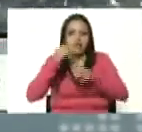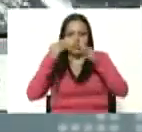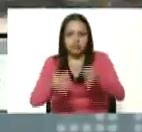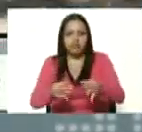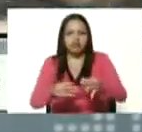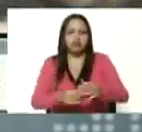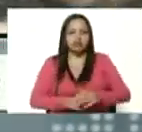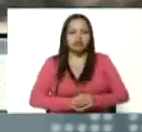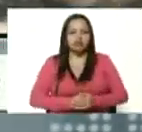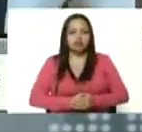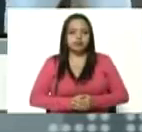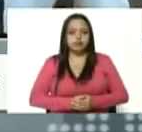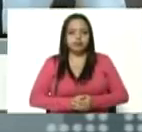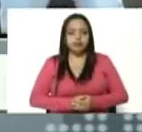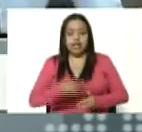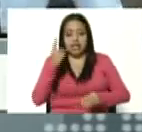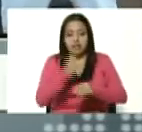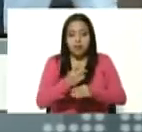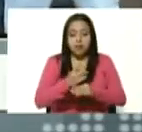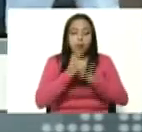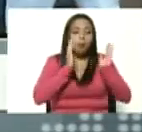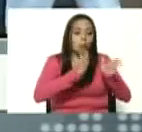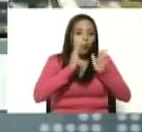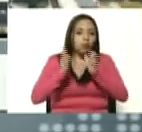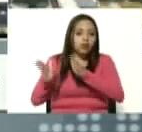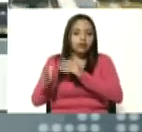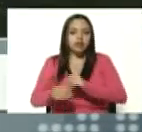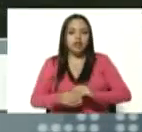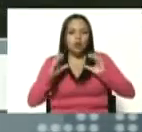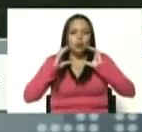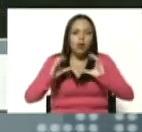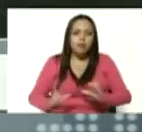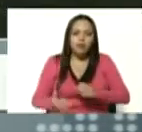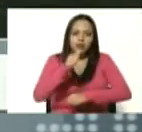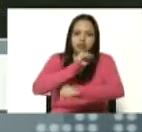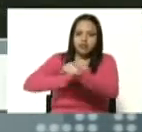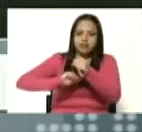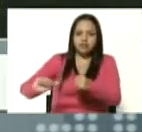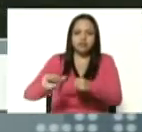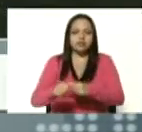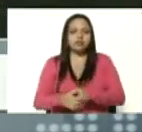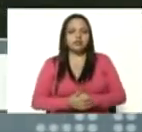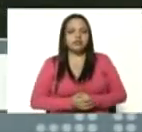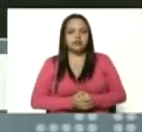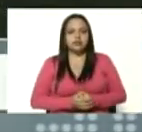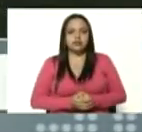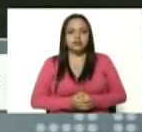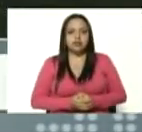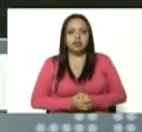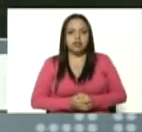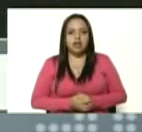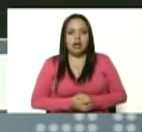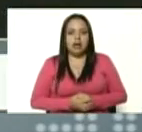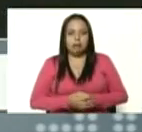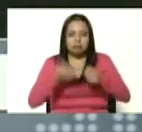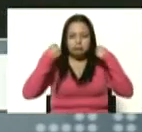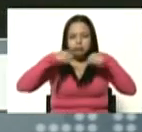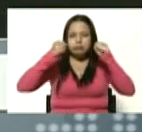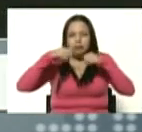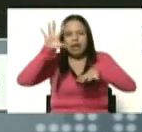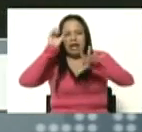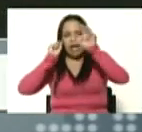tenemos organizados cuerpos combatientes entrenados armados